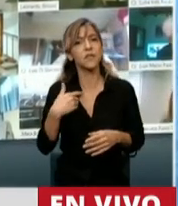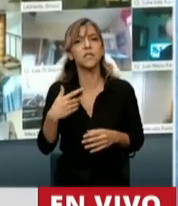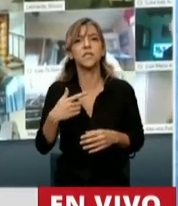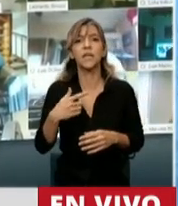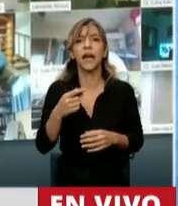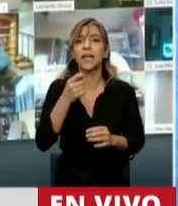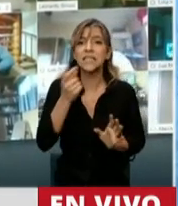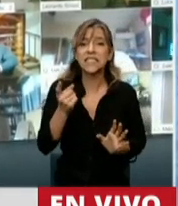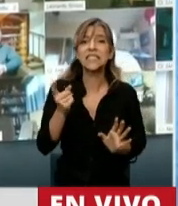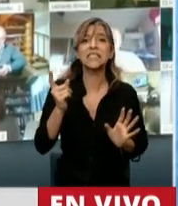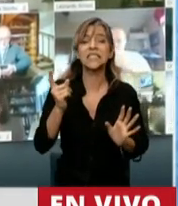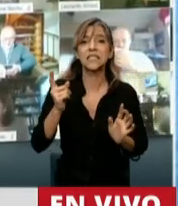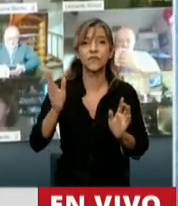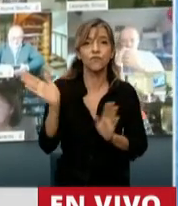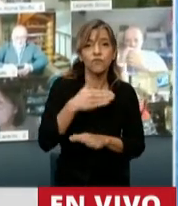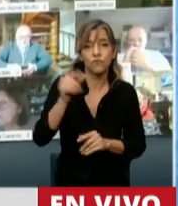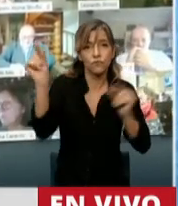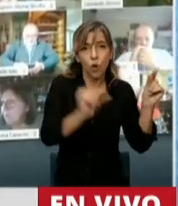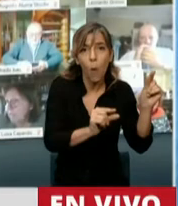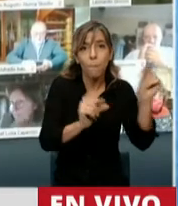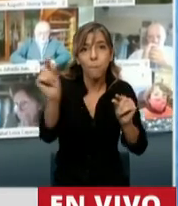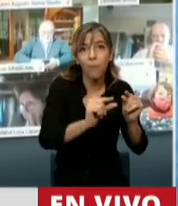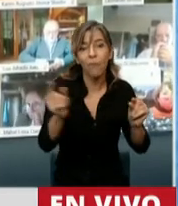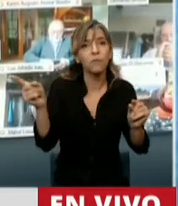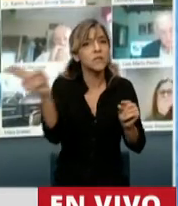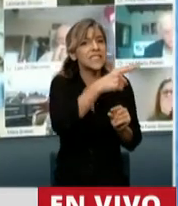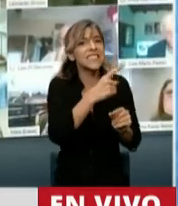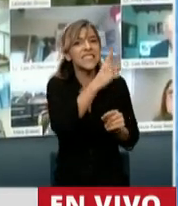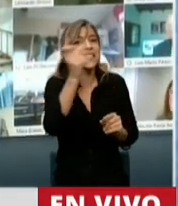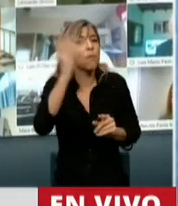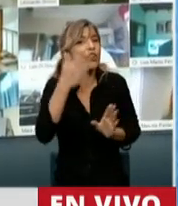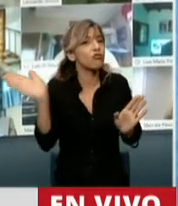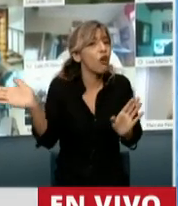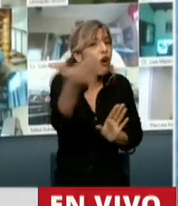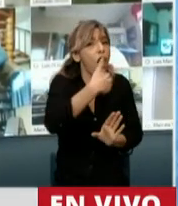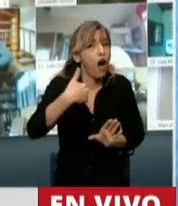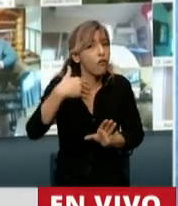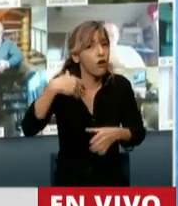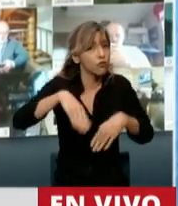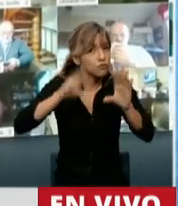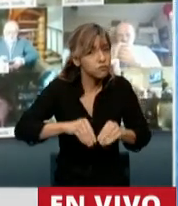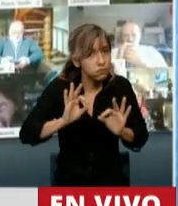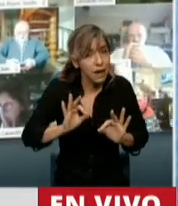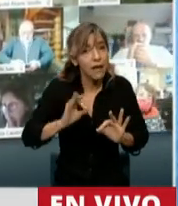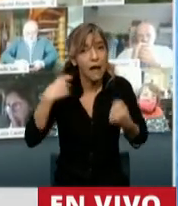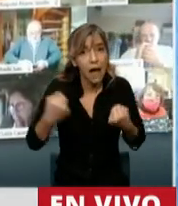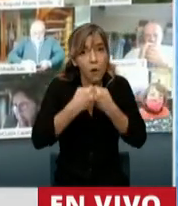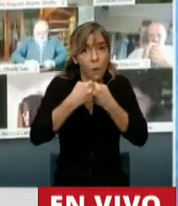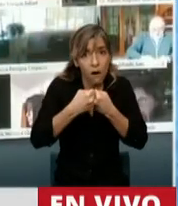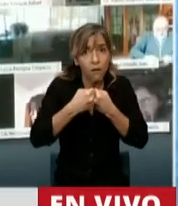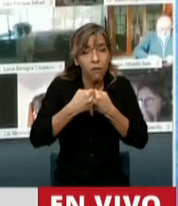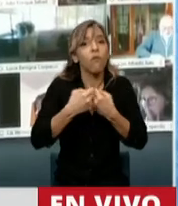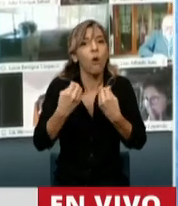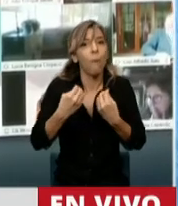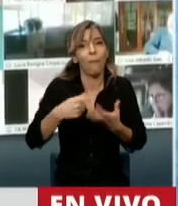de acuerdo en el plan que se le ofrece para pagar la deuda. El 100% de los acreedores, el artículo 225 de la ley de conclución. El avenimiento.